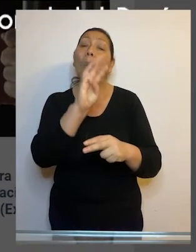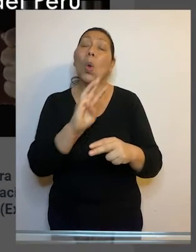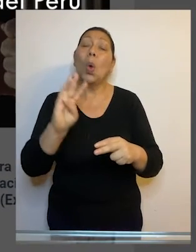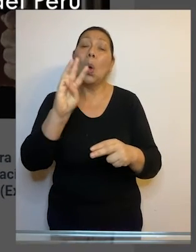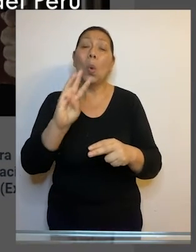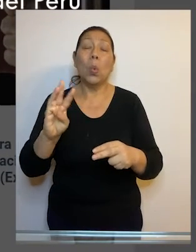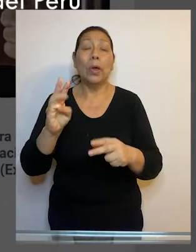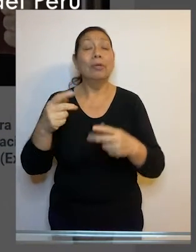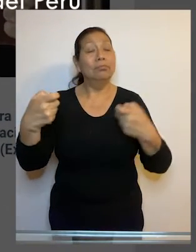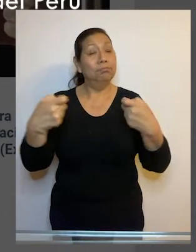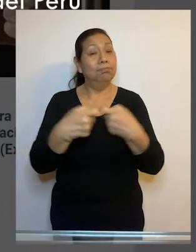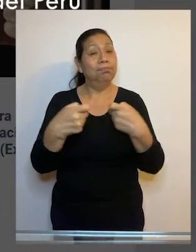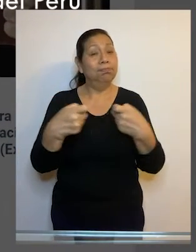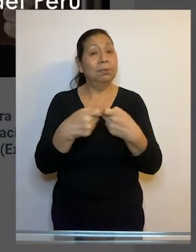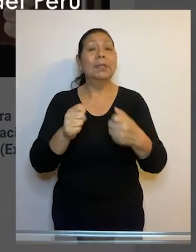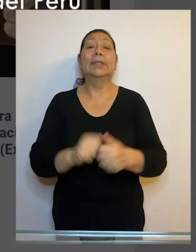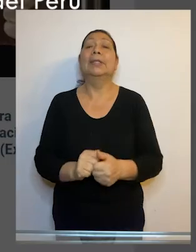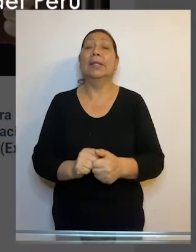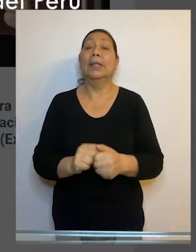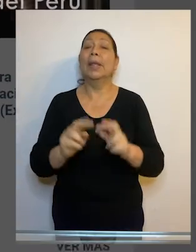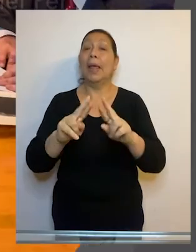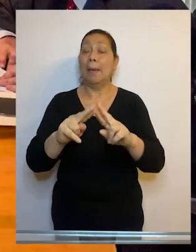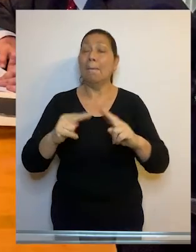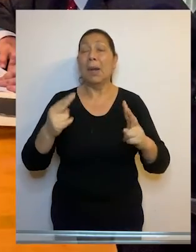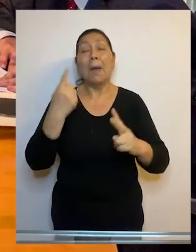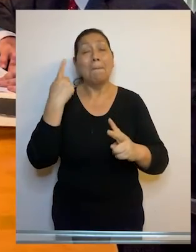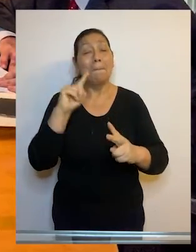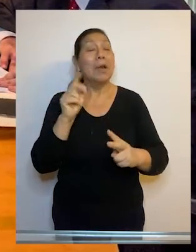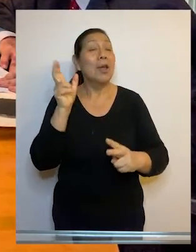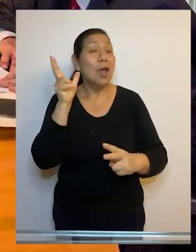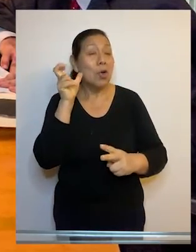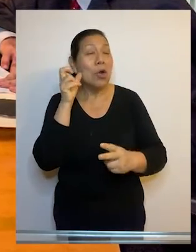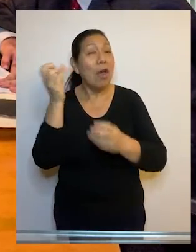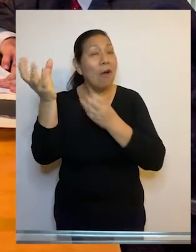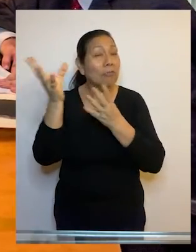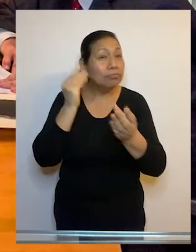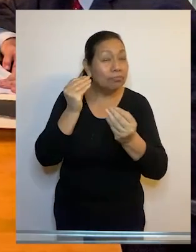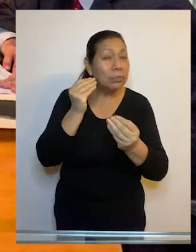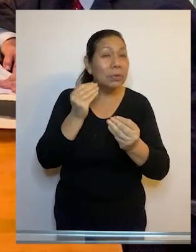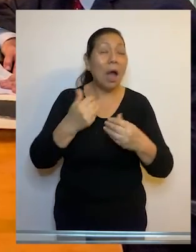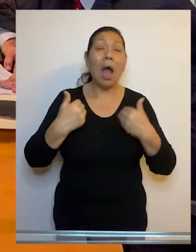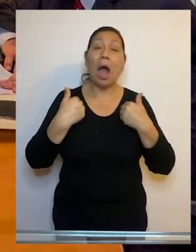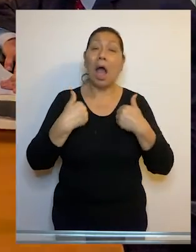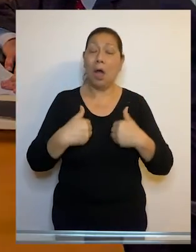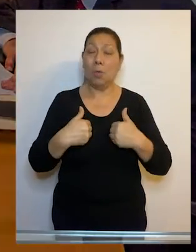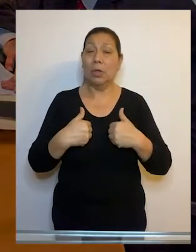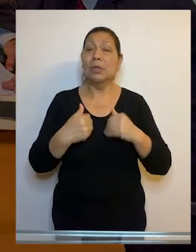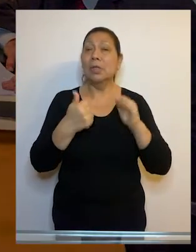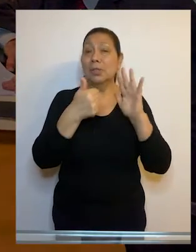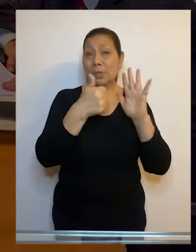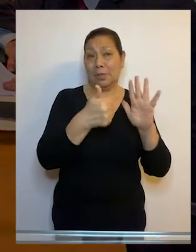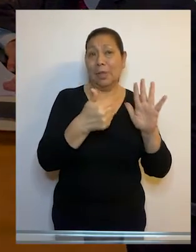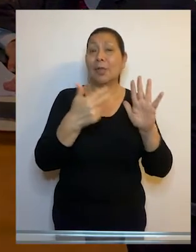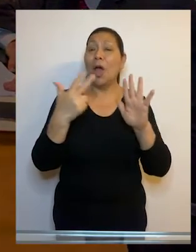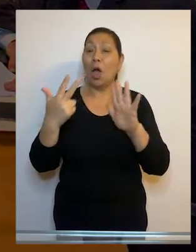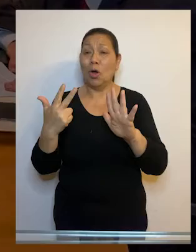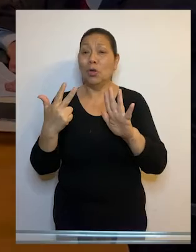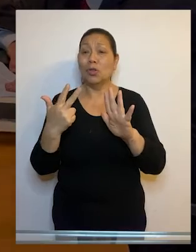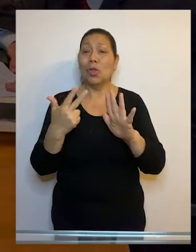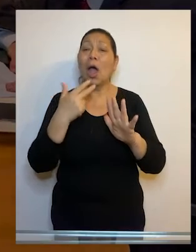portal web y redes sociales. El Pleno tiene previsto escuchar los informes orales de los abogados en 68